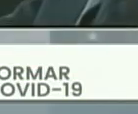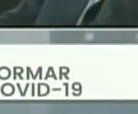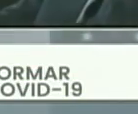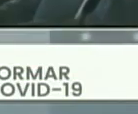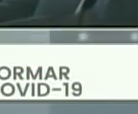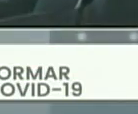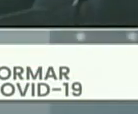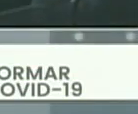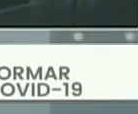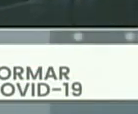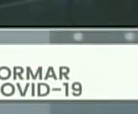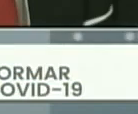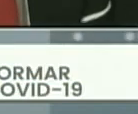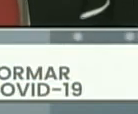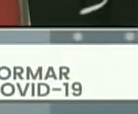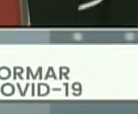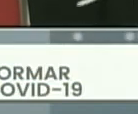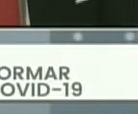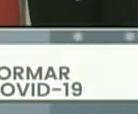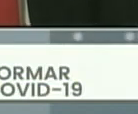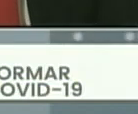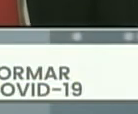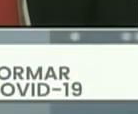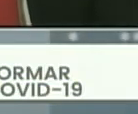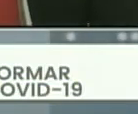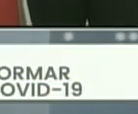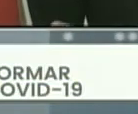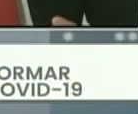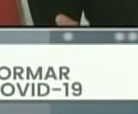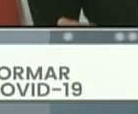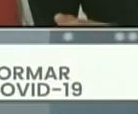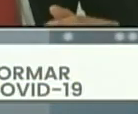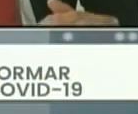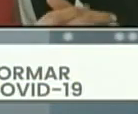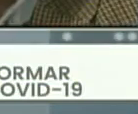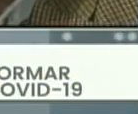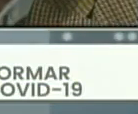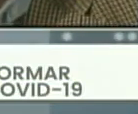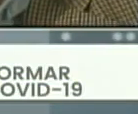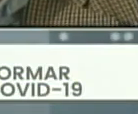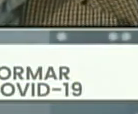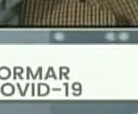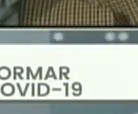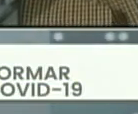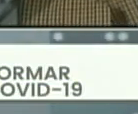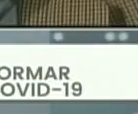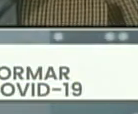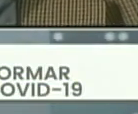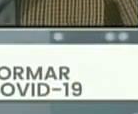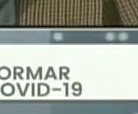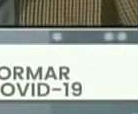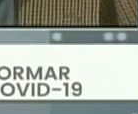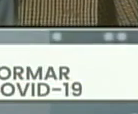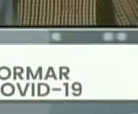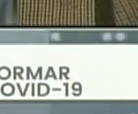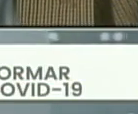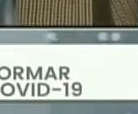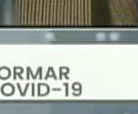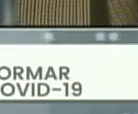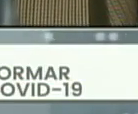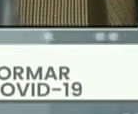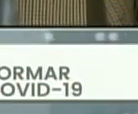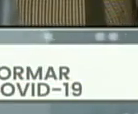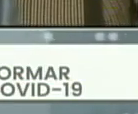luego tuve la jornada con la gran misión chamba juvenil ahí estuvimos y luego me quedé reunido con